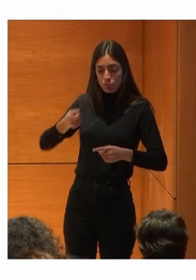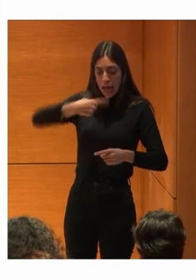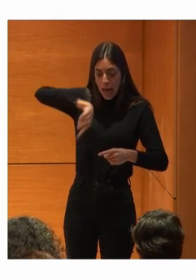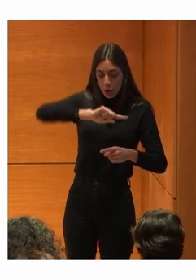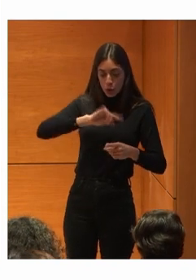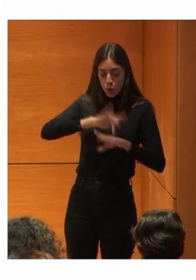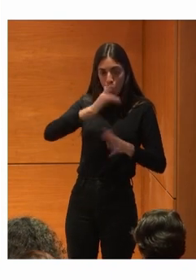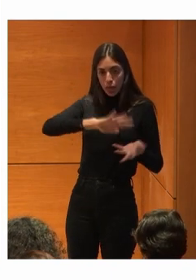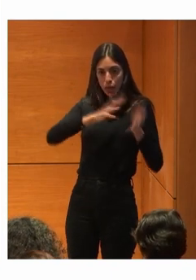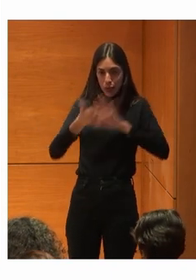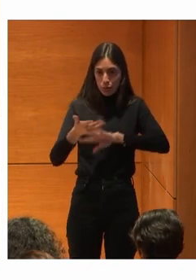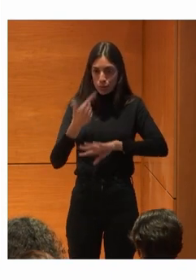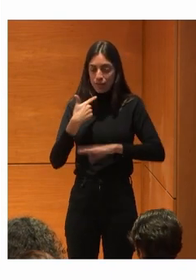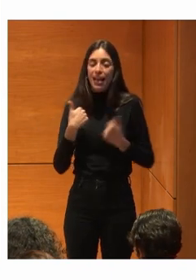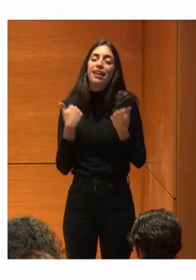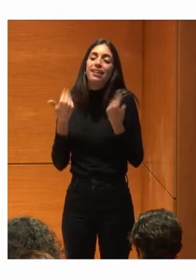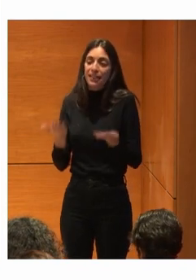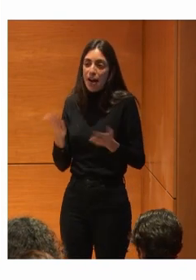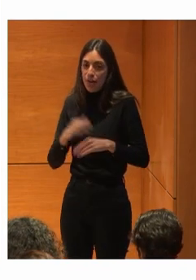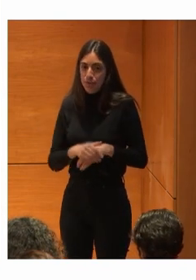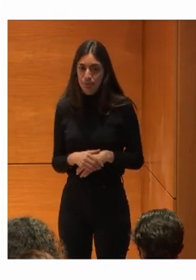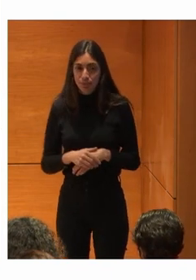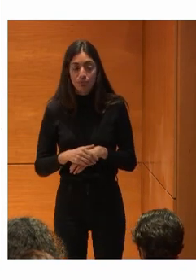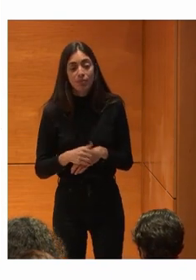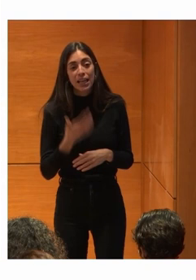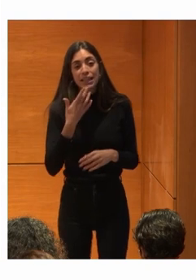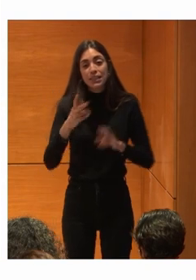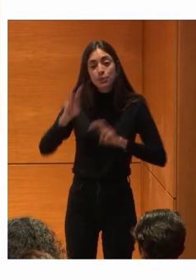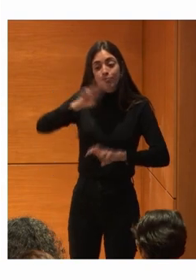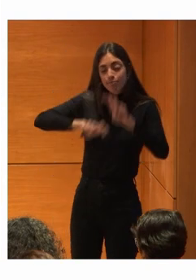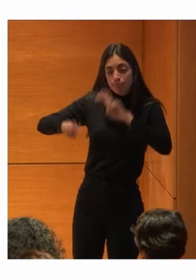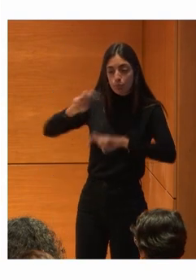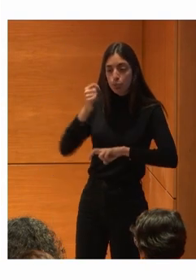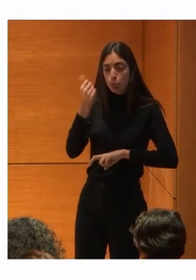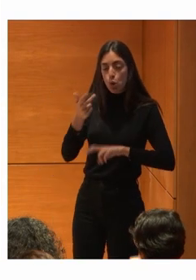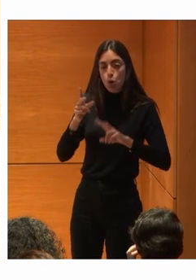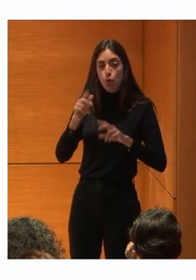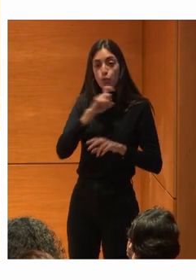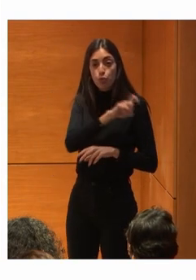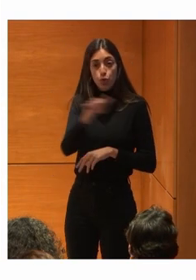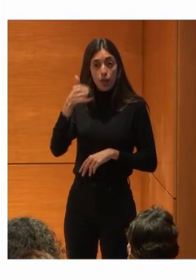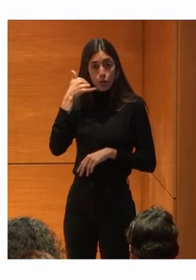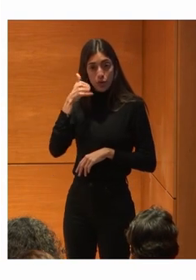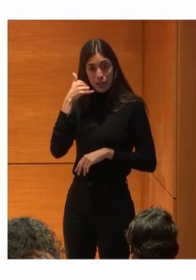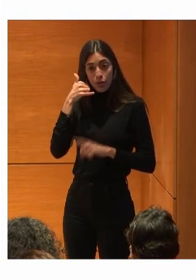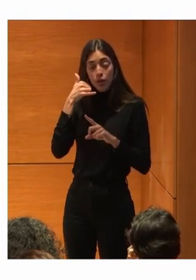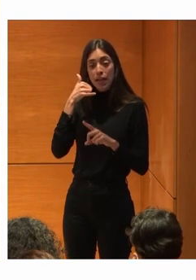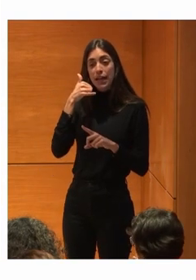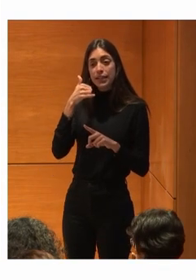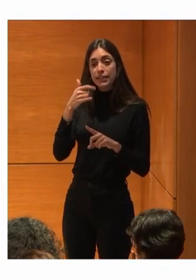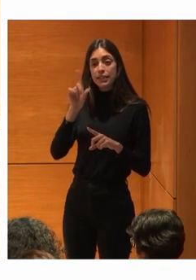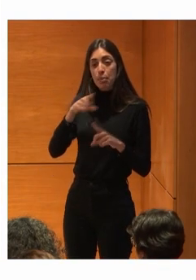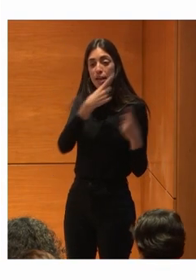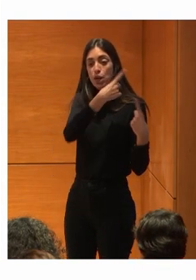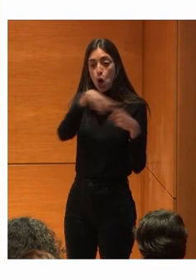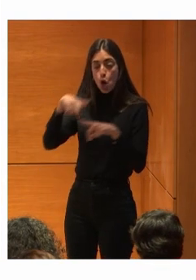Fue regalo Muy bien Y bueno Pues si trasteas Un poco En Fundación Telefónica Y Las cosas